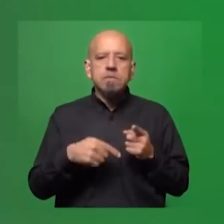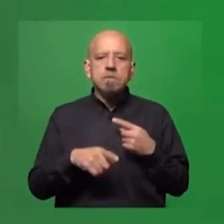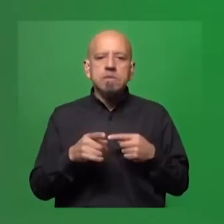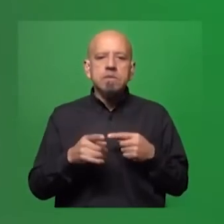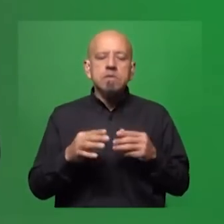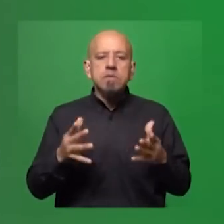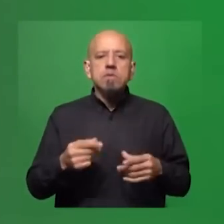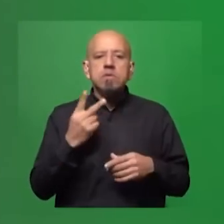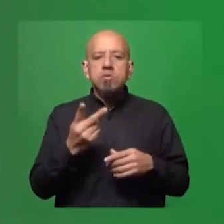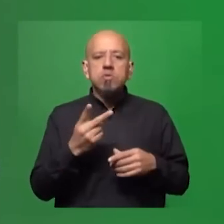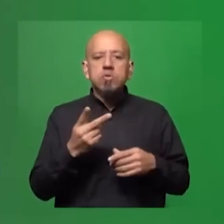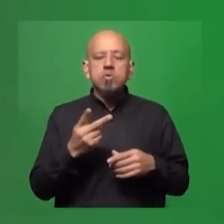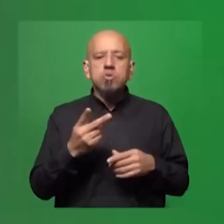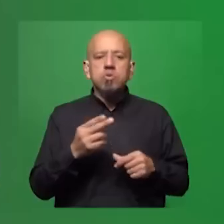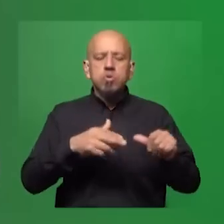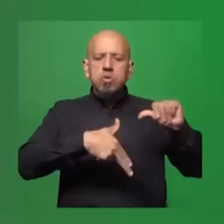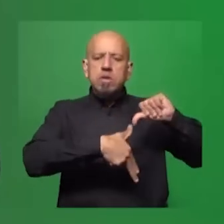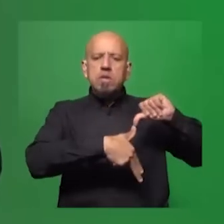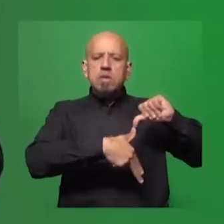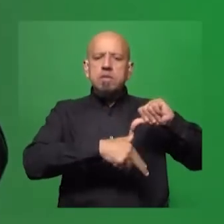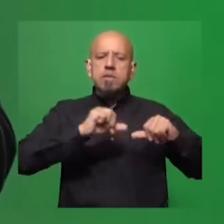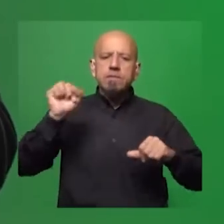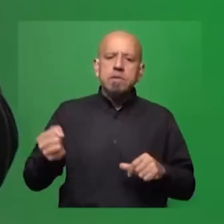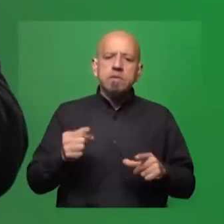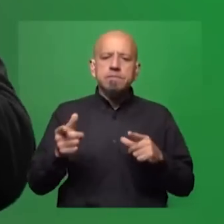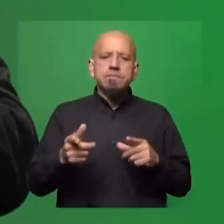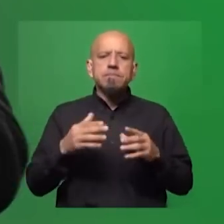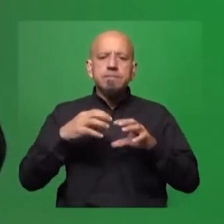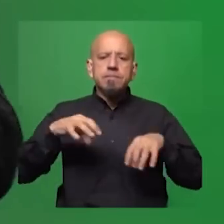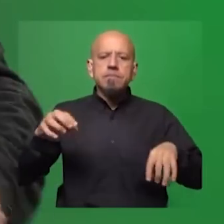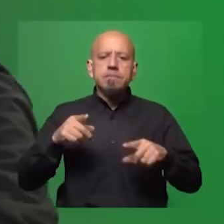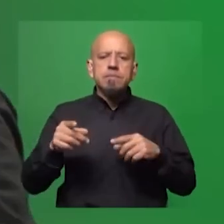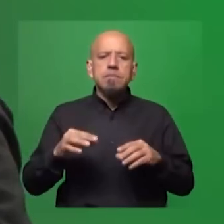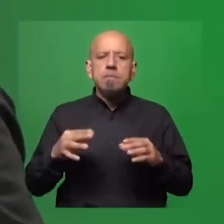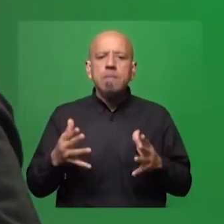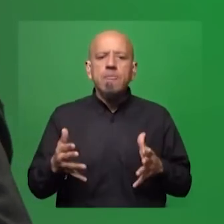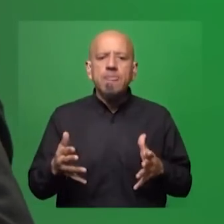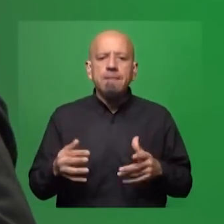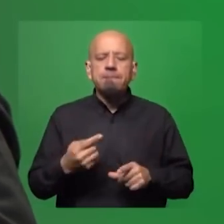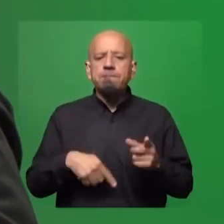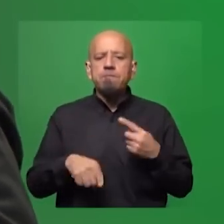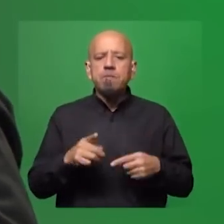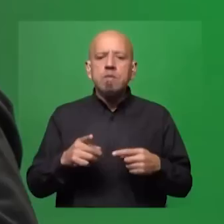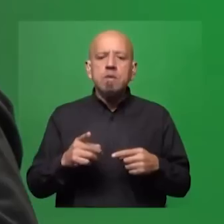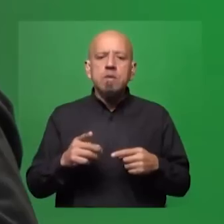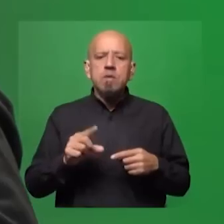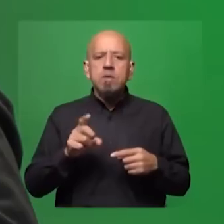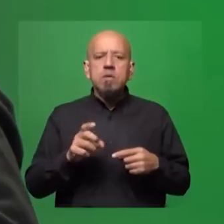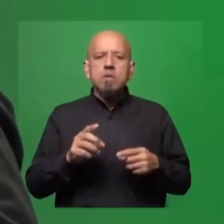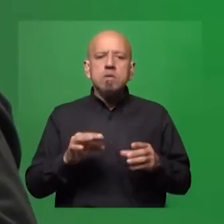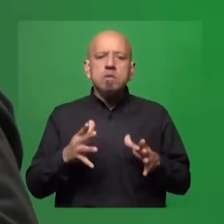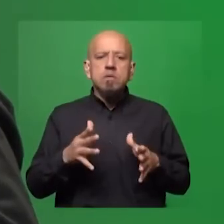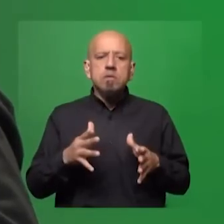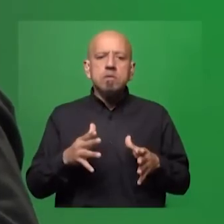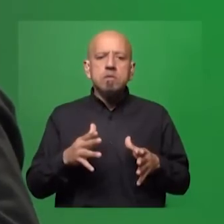que seamos dos continentes tan fragmentados, con tantos pequeños países. Es como una lógica en donde parece que